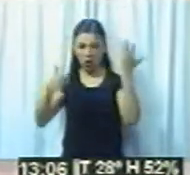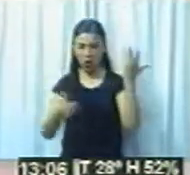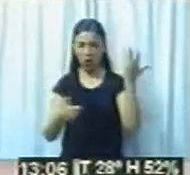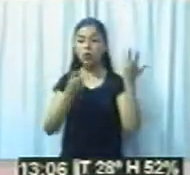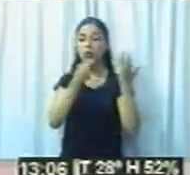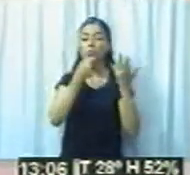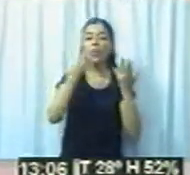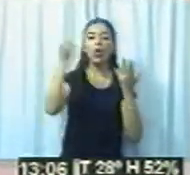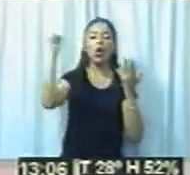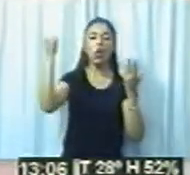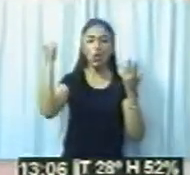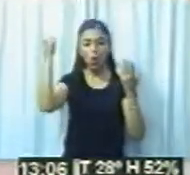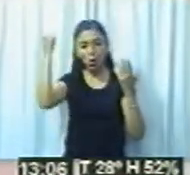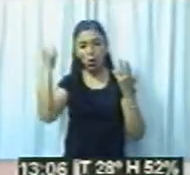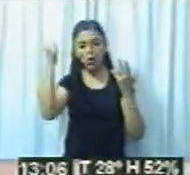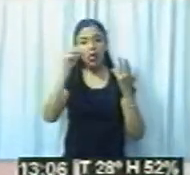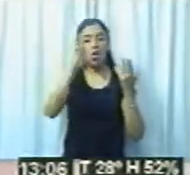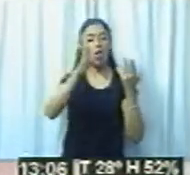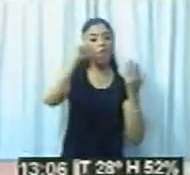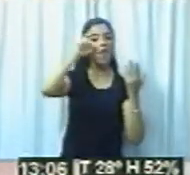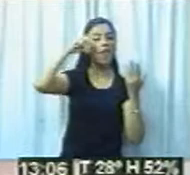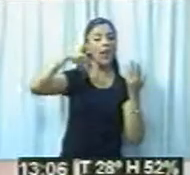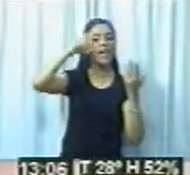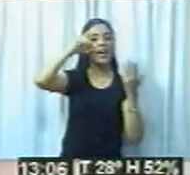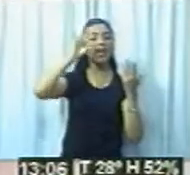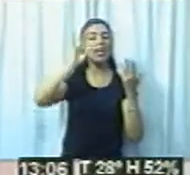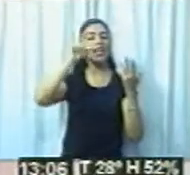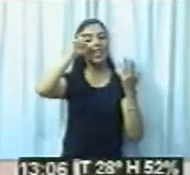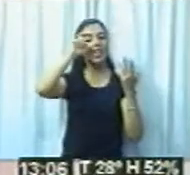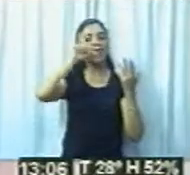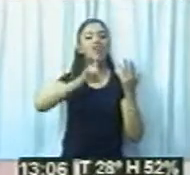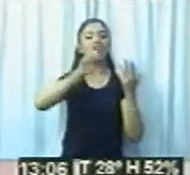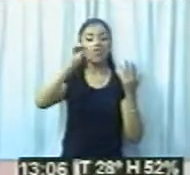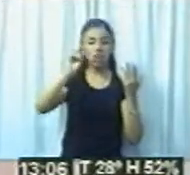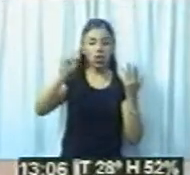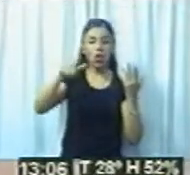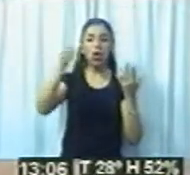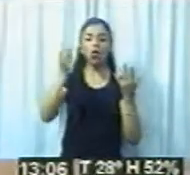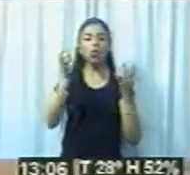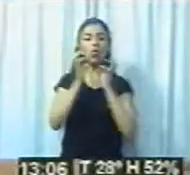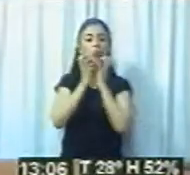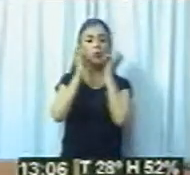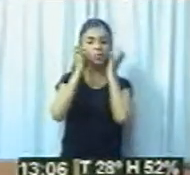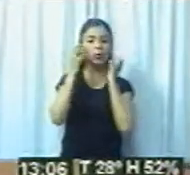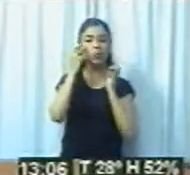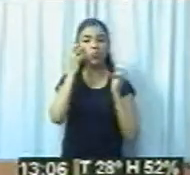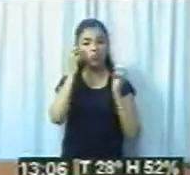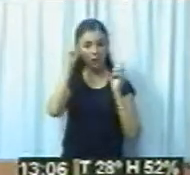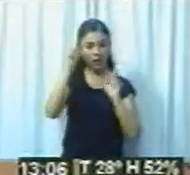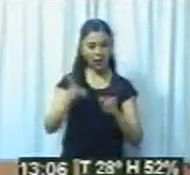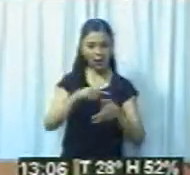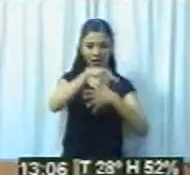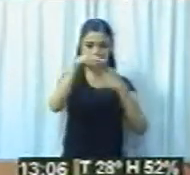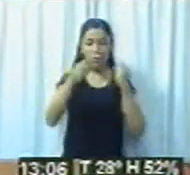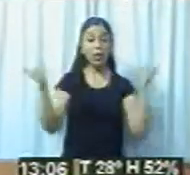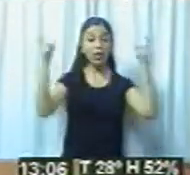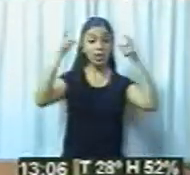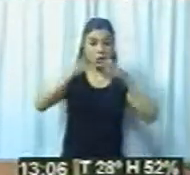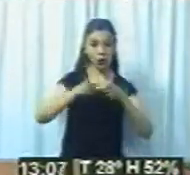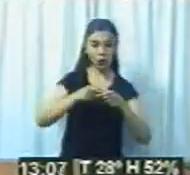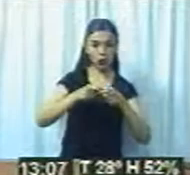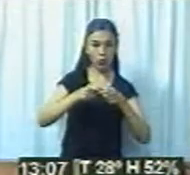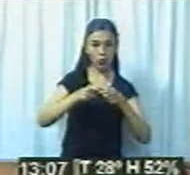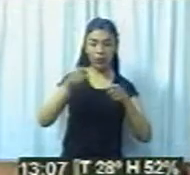Benedetto, el ingeniero Caril, en las reuniones que se hicieron, se consideró que era un proyecto que debía